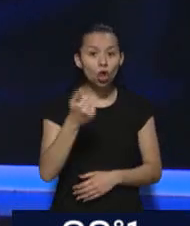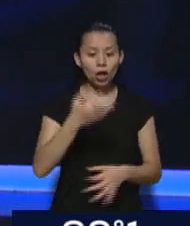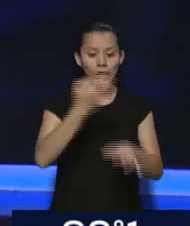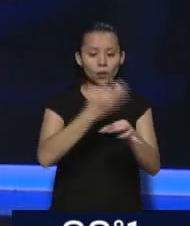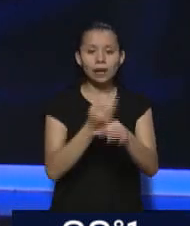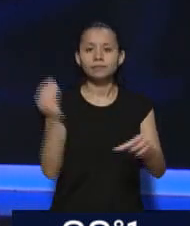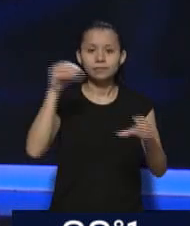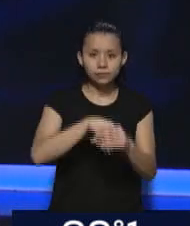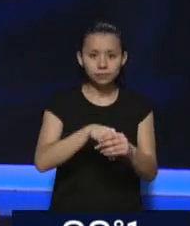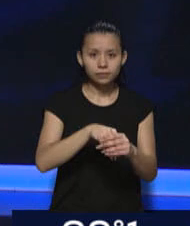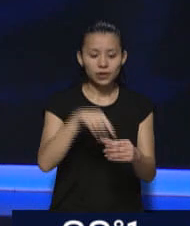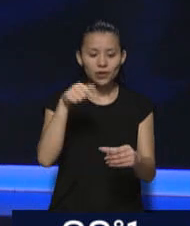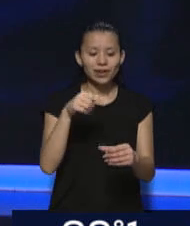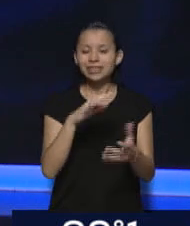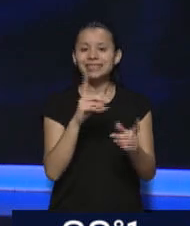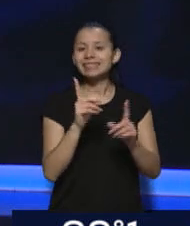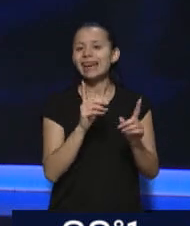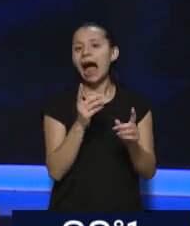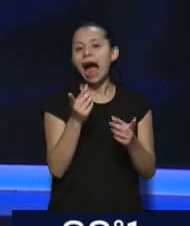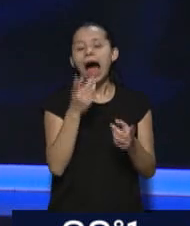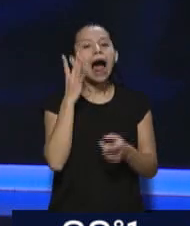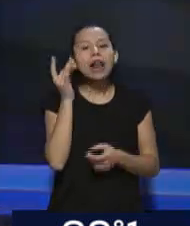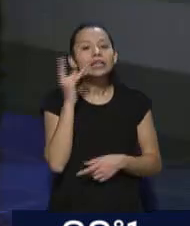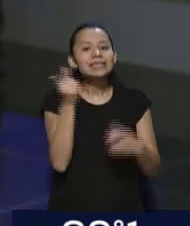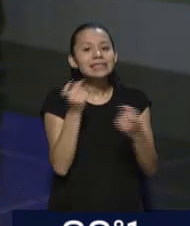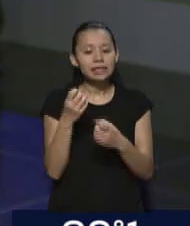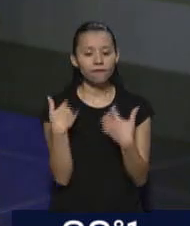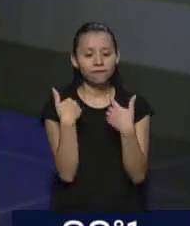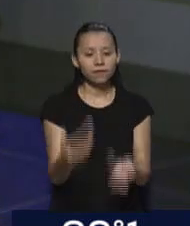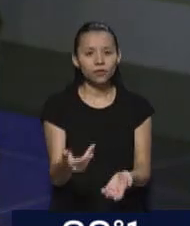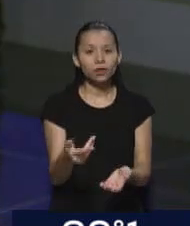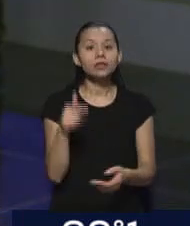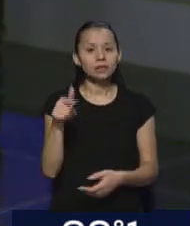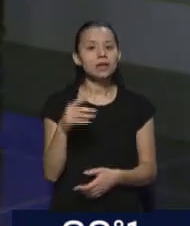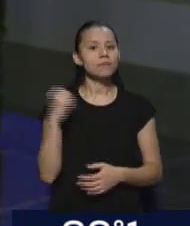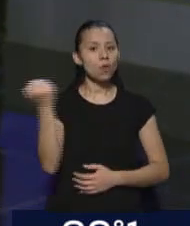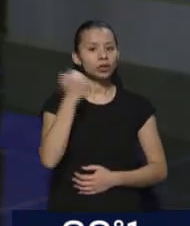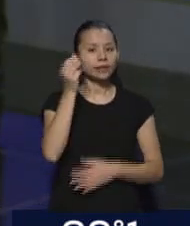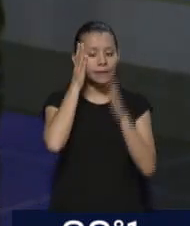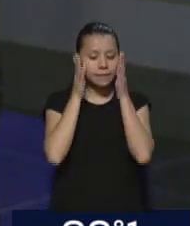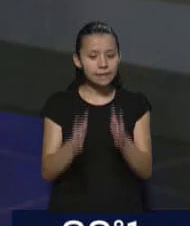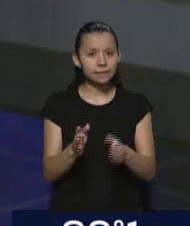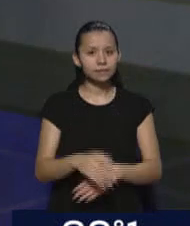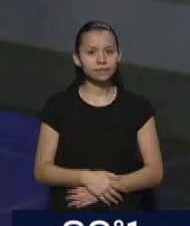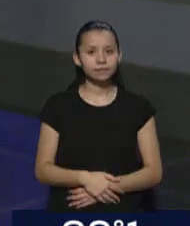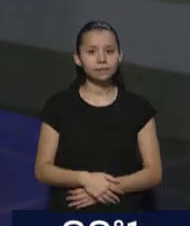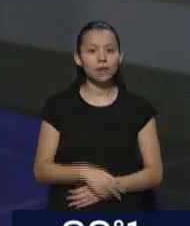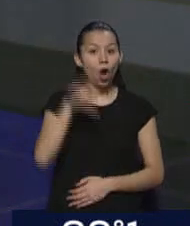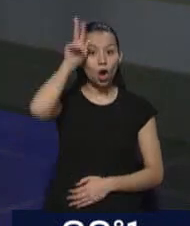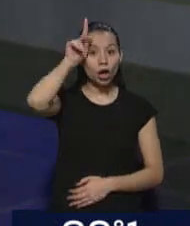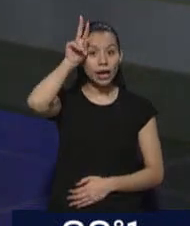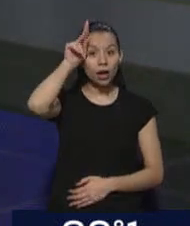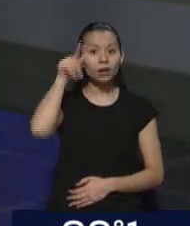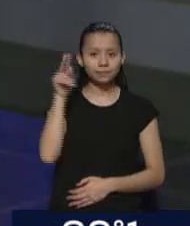oportunidades y no todos la tienen allí, va a venir un ajuste importante. Vemos a Cornejo, lo escuchamos hablando de